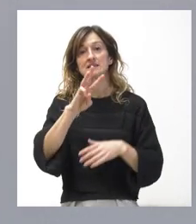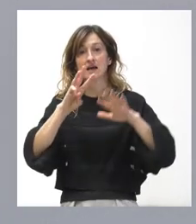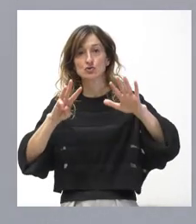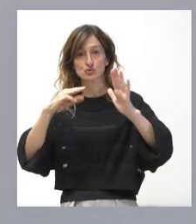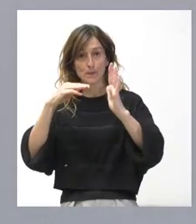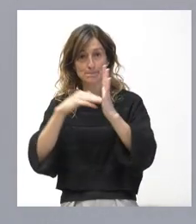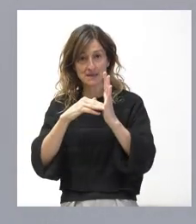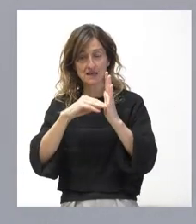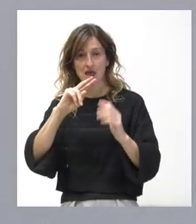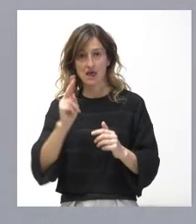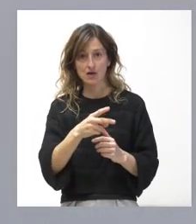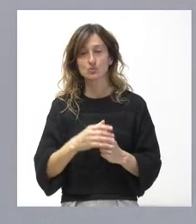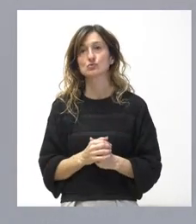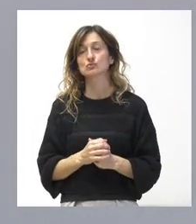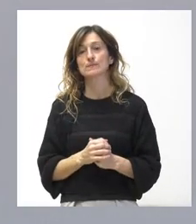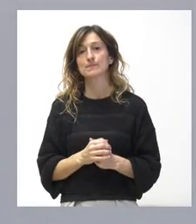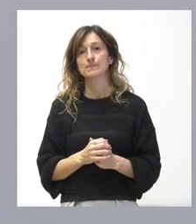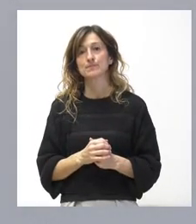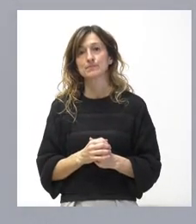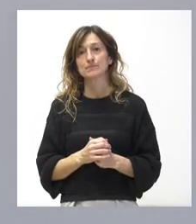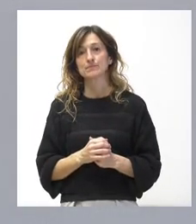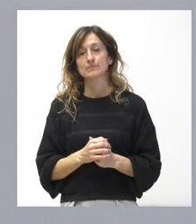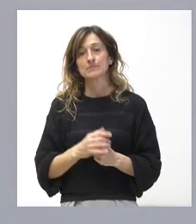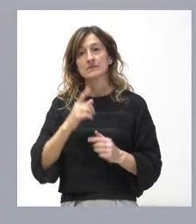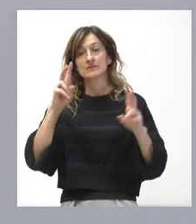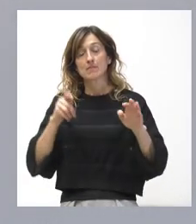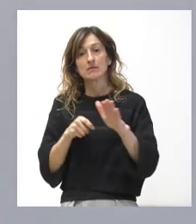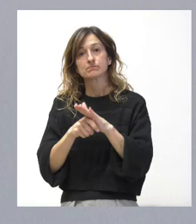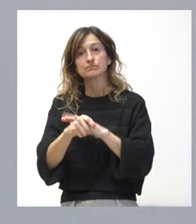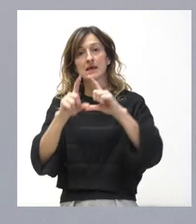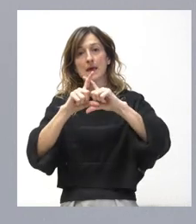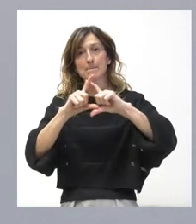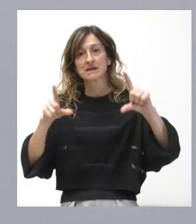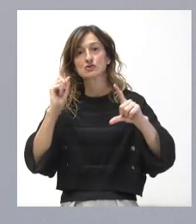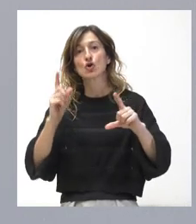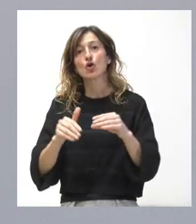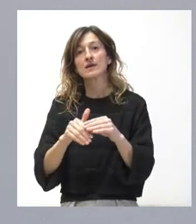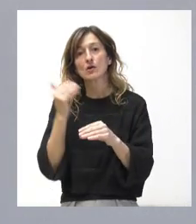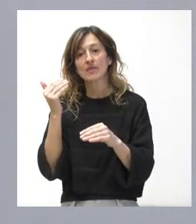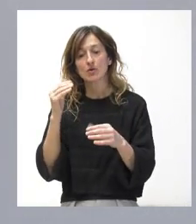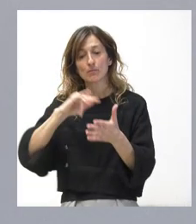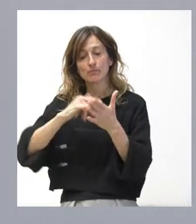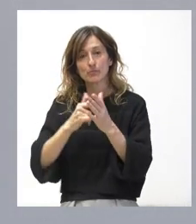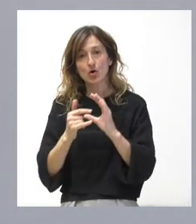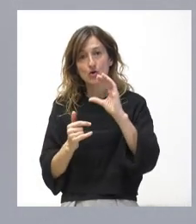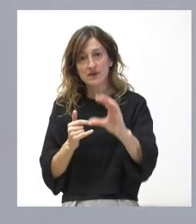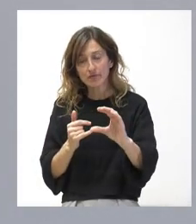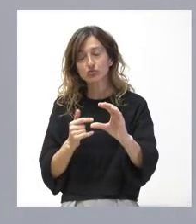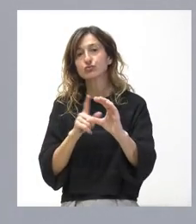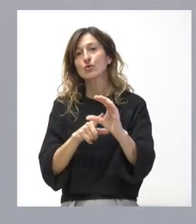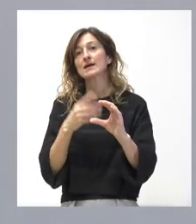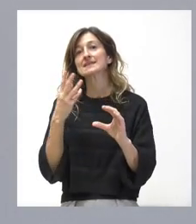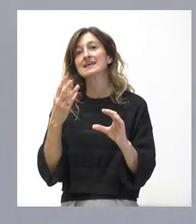euros. El volumen de inversión de la empresa solo en innovación para este proyecto supera los 3